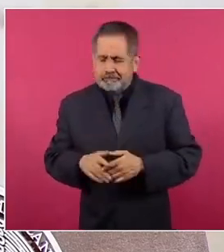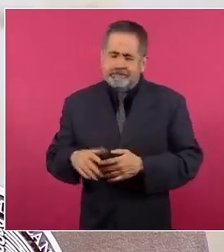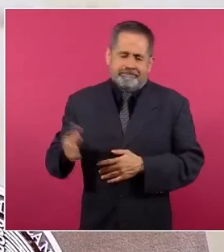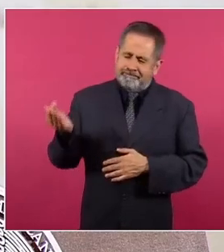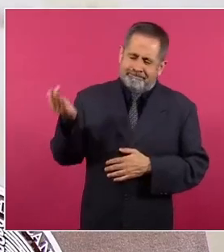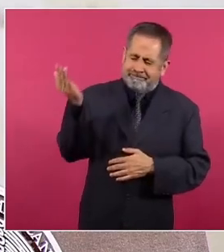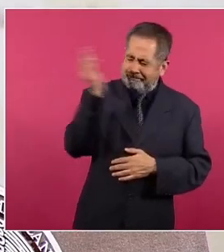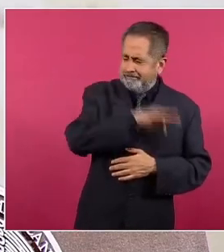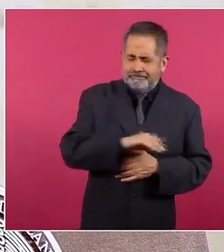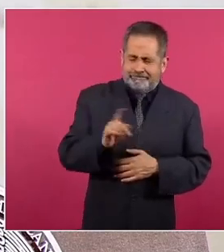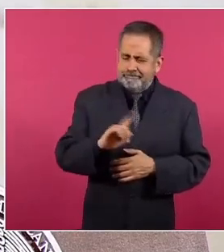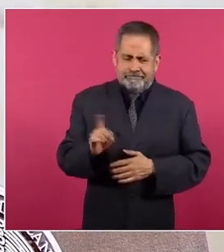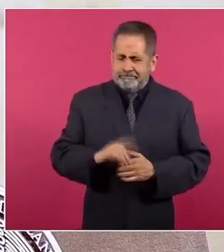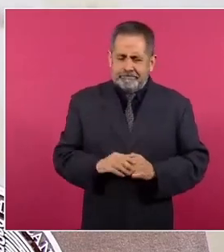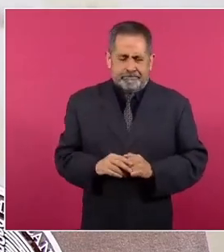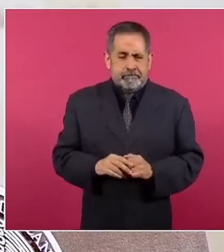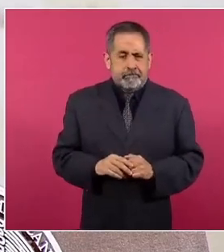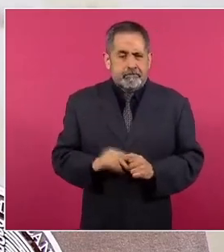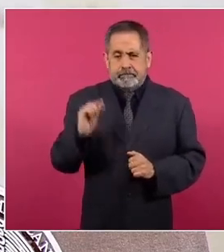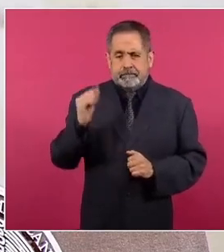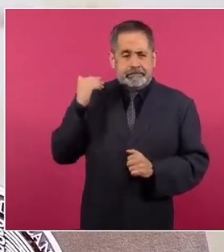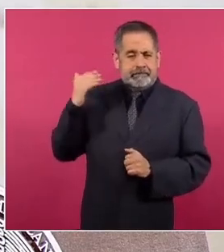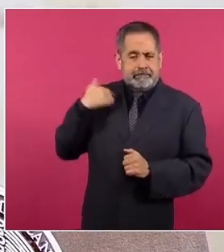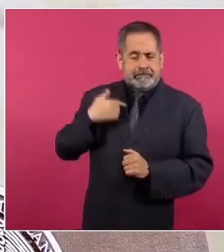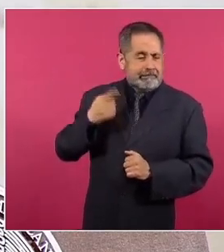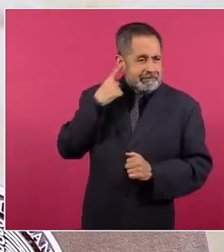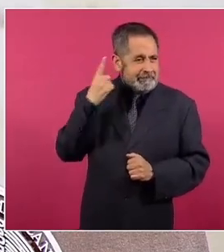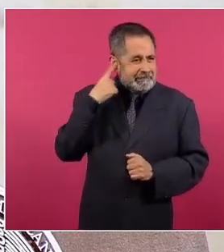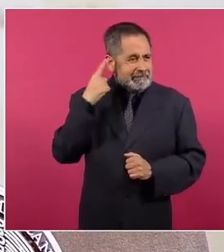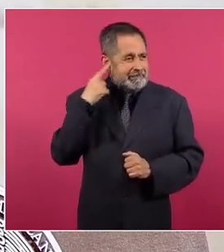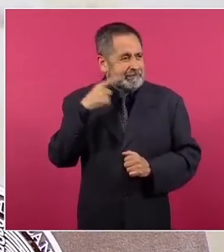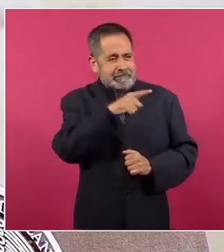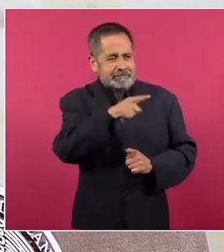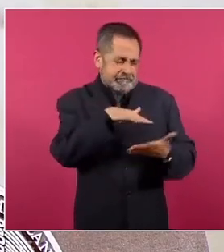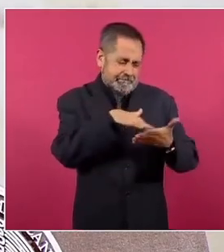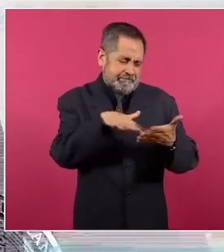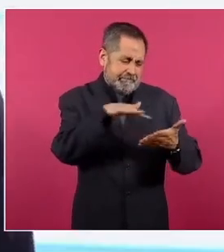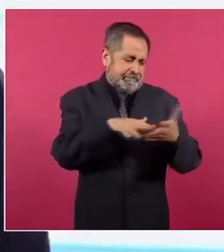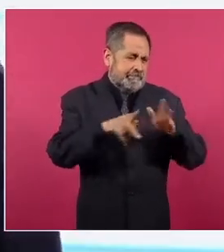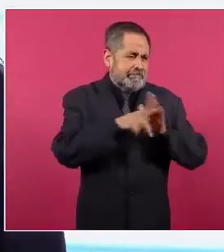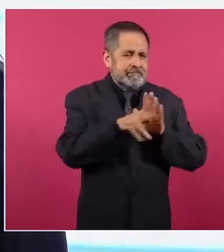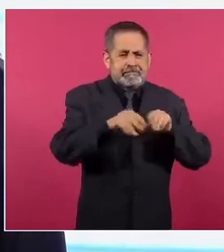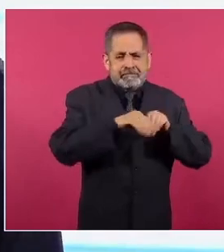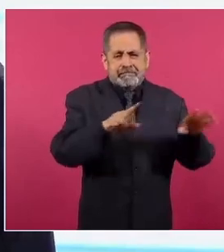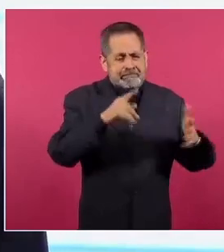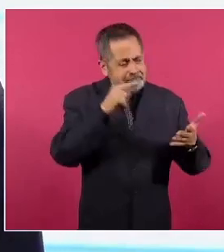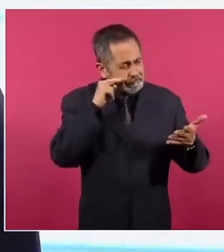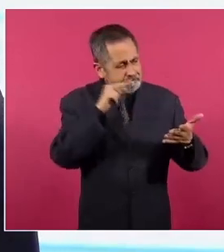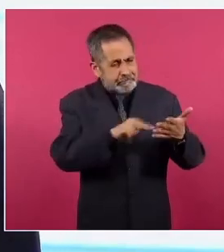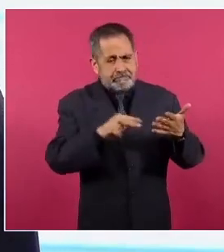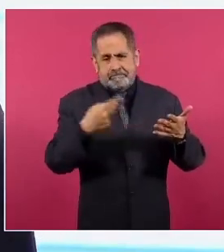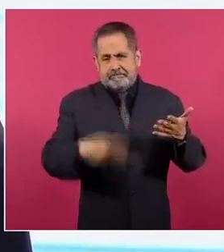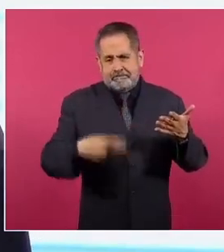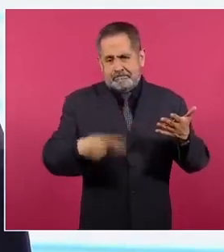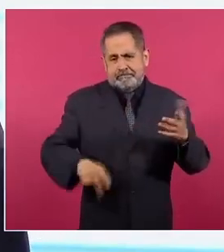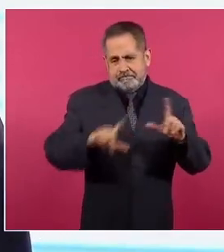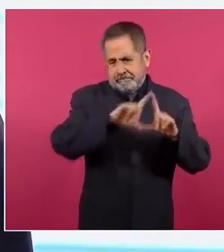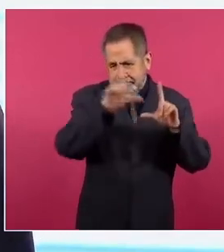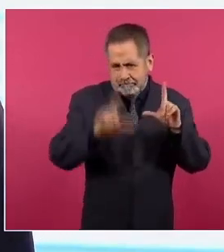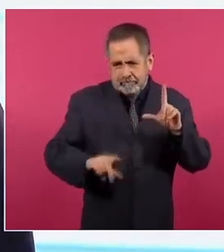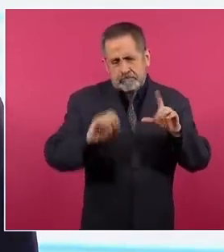falso. En las últimas semanas hemos escuchado y leídos en medios de comunicación nacionales y